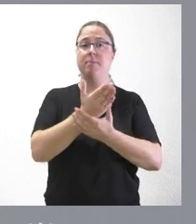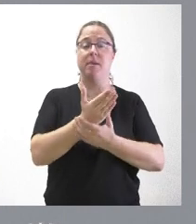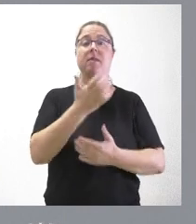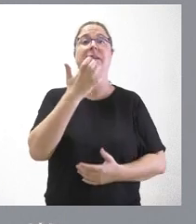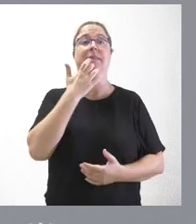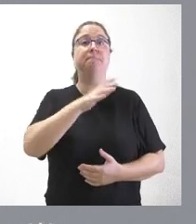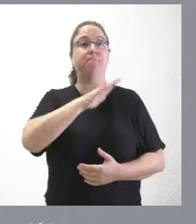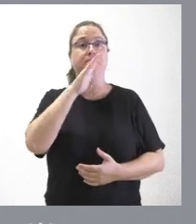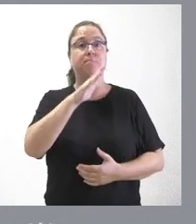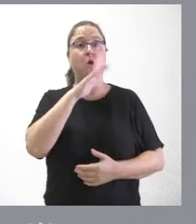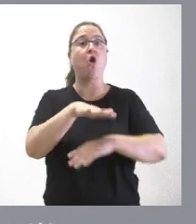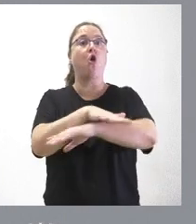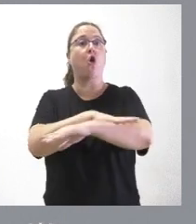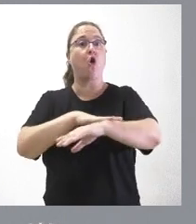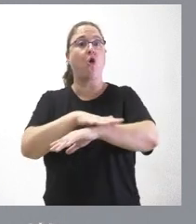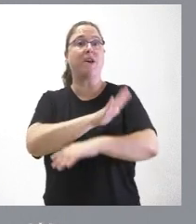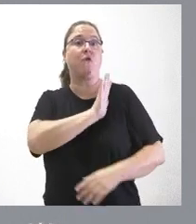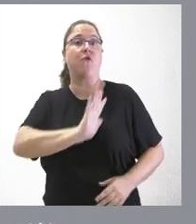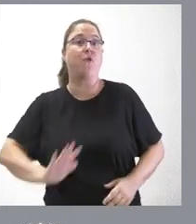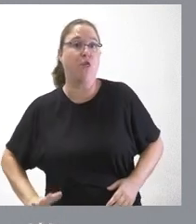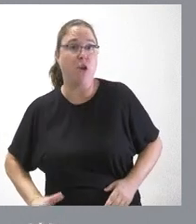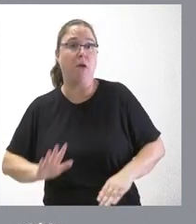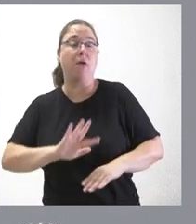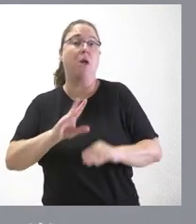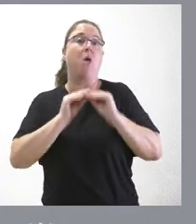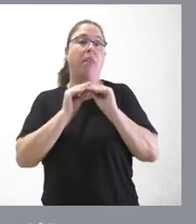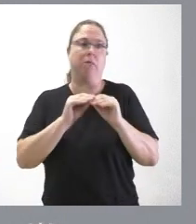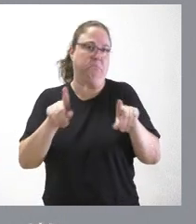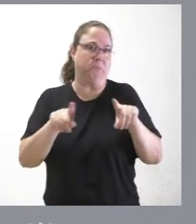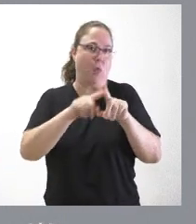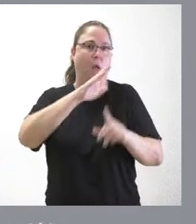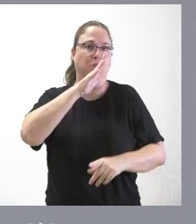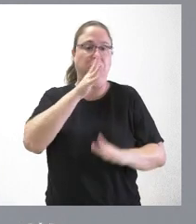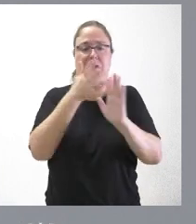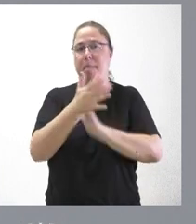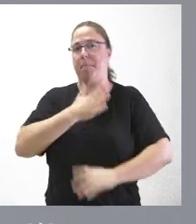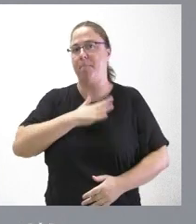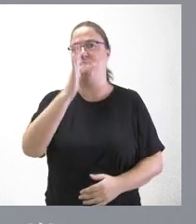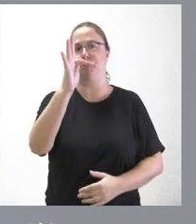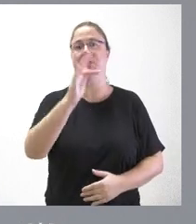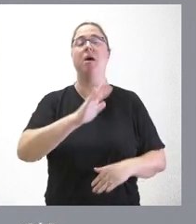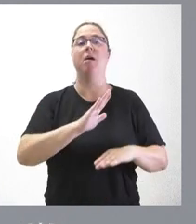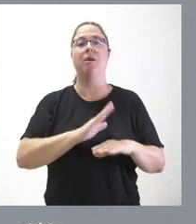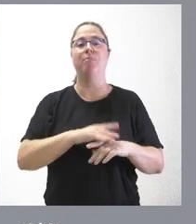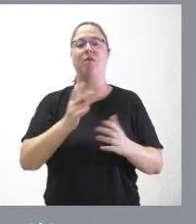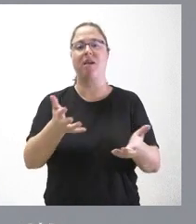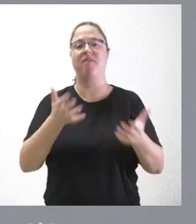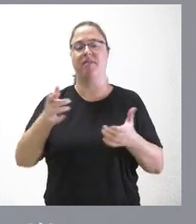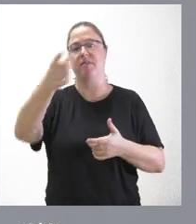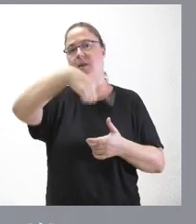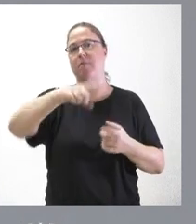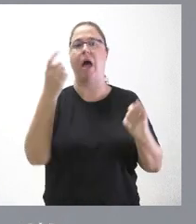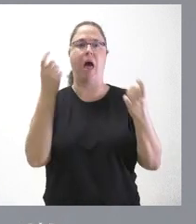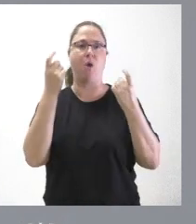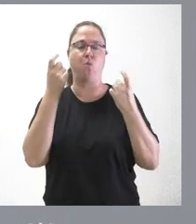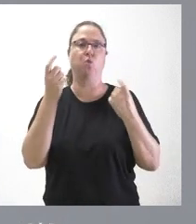motivo es que el Gobierno está en función es para no desarrollarlo, pues, sea cual sea el motivo, nos parece positivo porque va y redunda en beneficio del conjunto de los